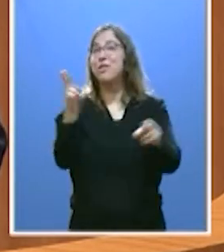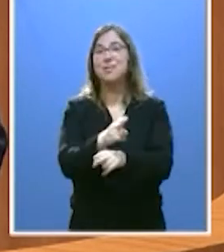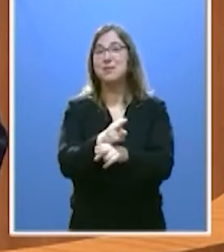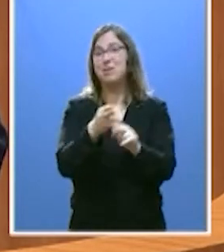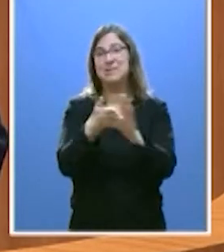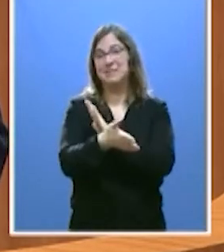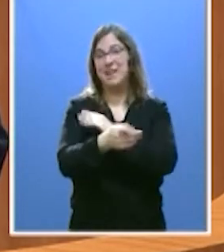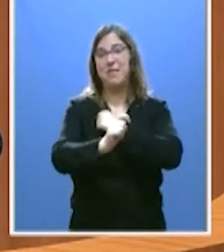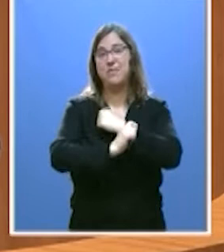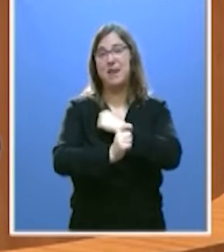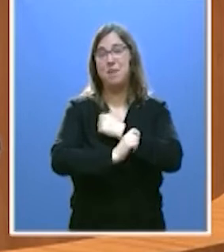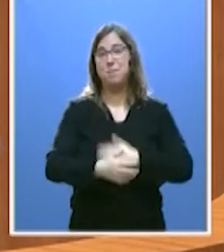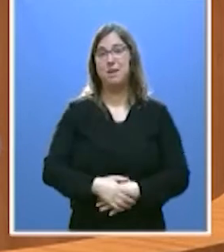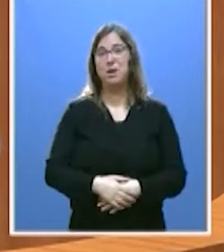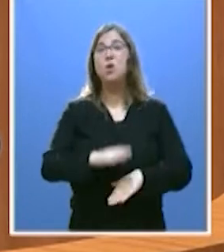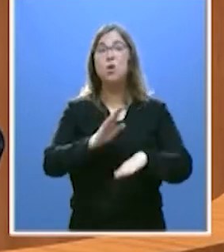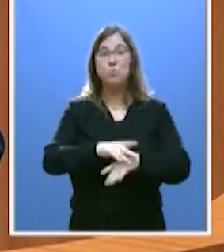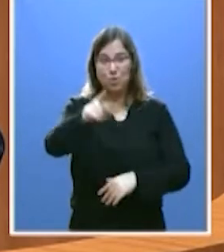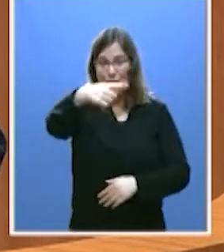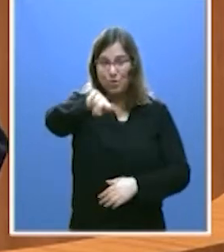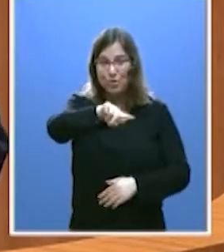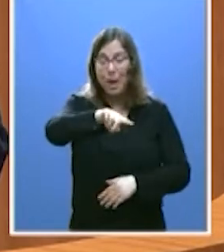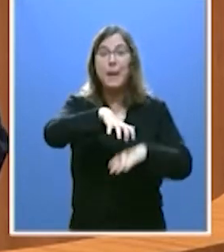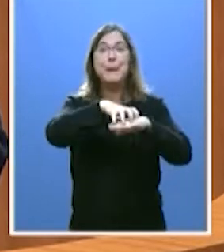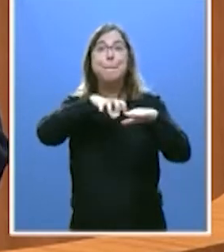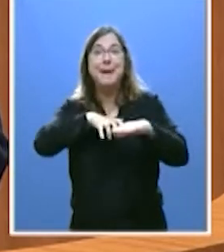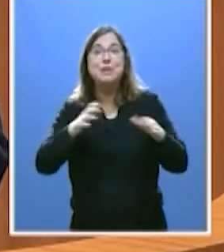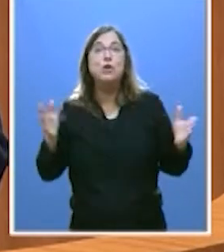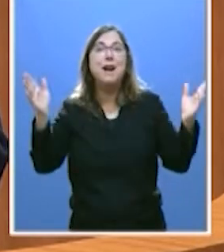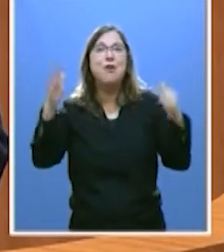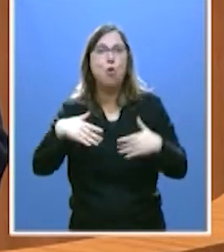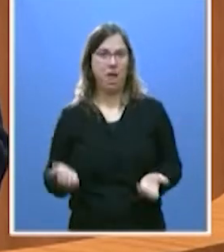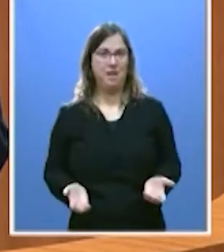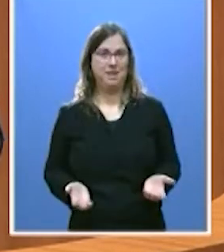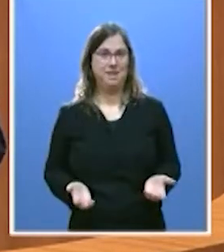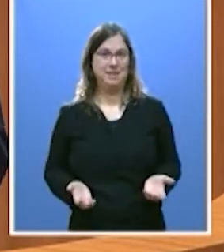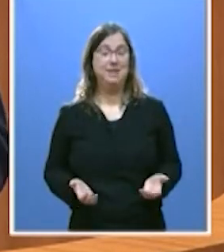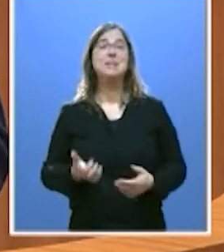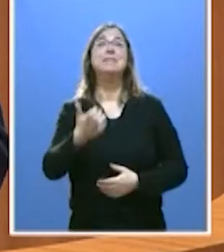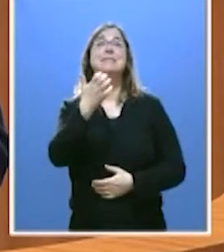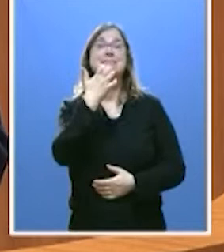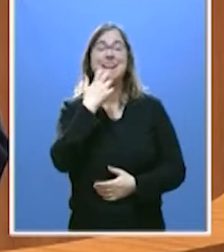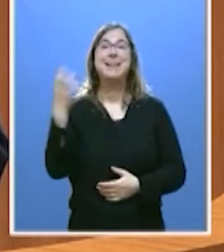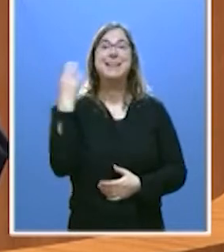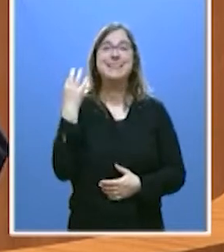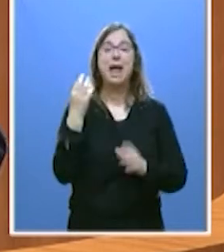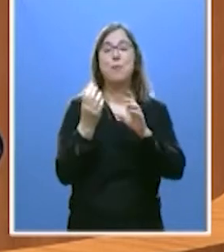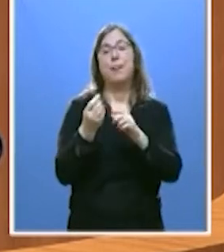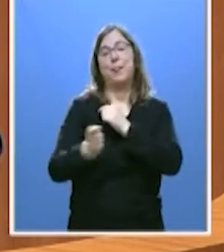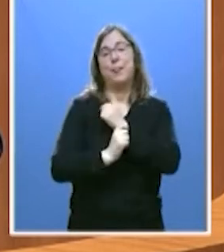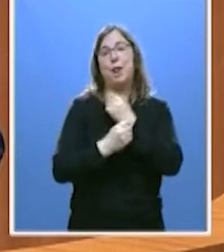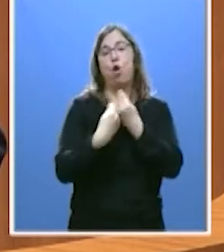Porque no tienen ustedes una mayoría alternativa. Que no pase por uno de los grupos que forma